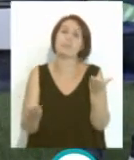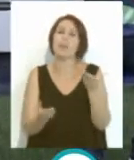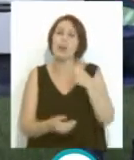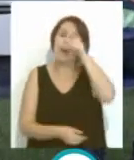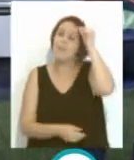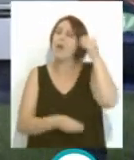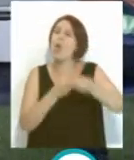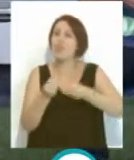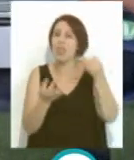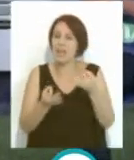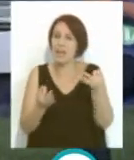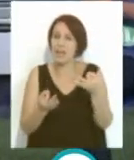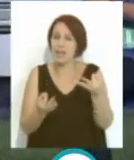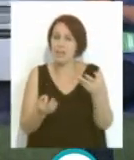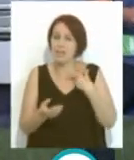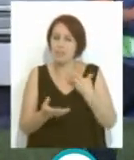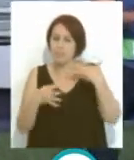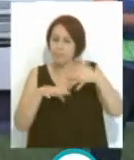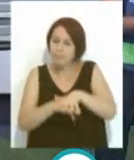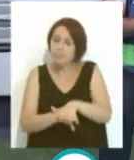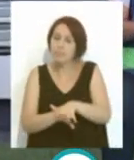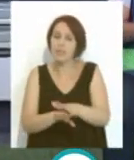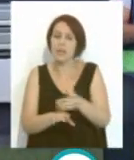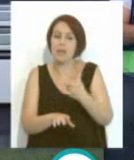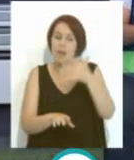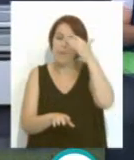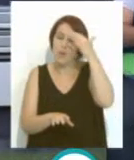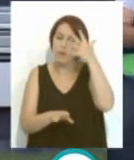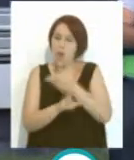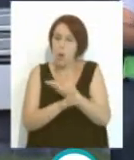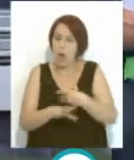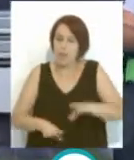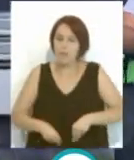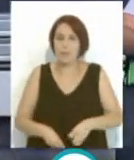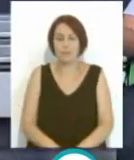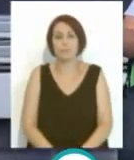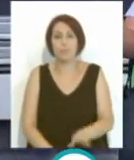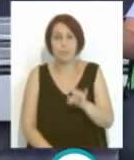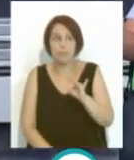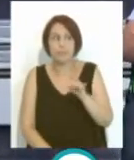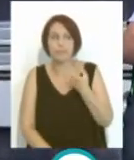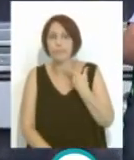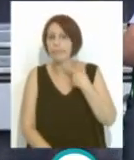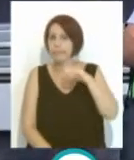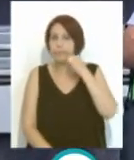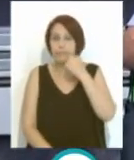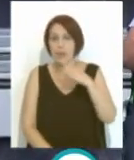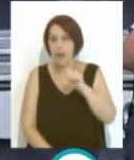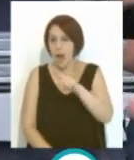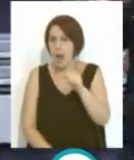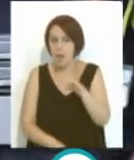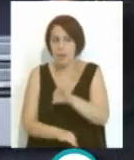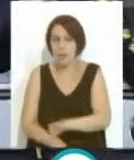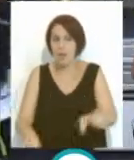hace Álvaro Cervera y que se integre a esa filosofía de juego. Sí, sí, la verdad que no se le puede recriminar nada a Juan Cala tampoco,